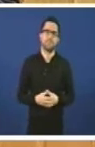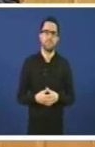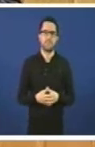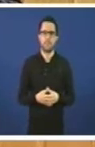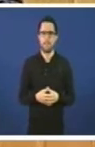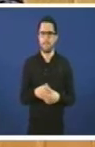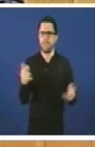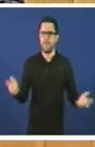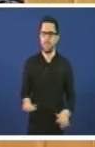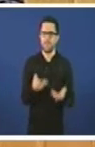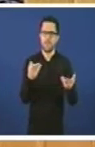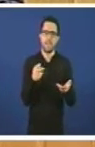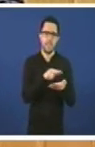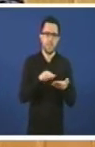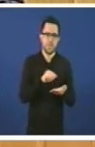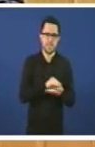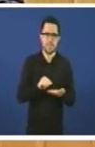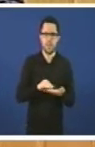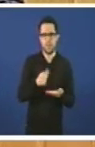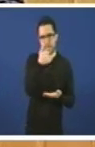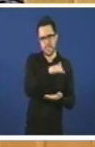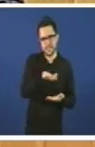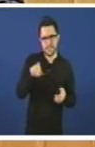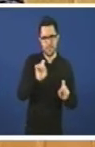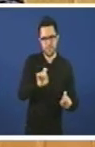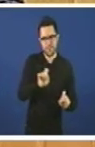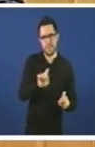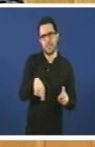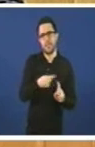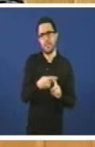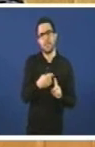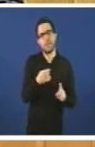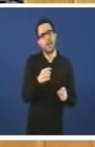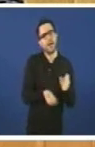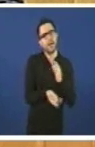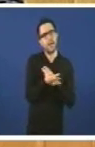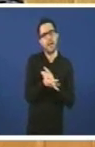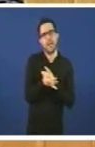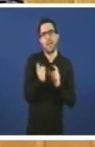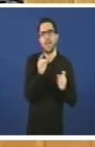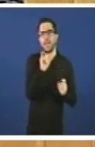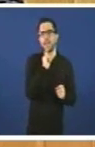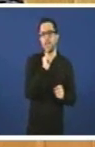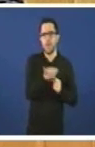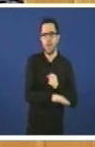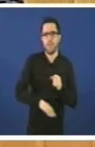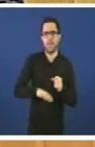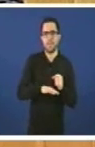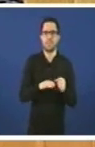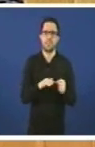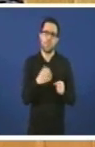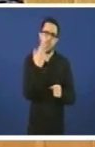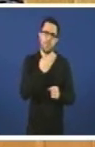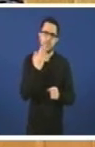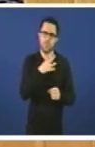a adquisición progresiva de leitura e escritura en galego no ensino infantil na perspectiva de que este se converta no idioma base de aprendizase escolar. Existía e vostes